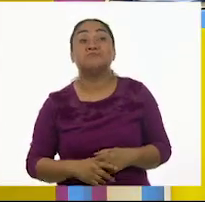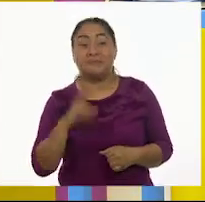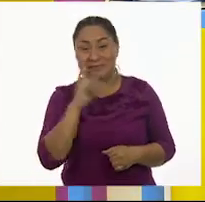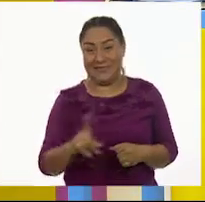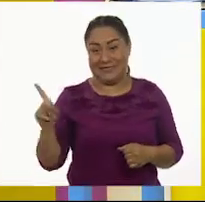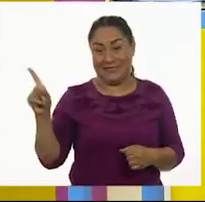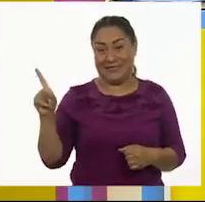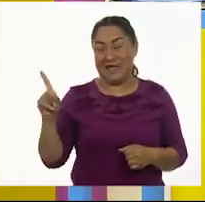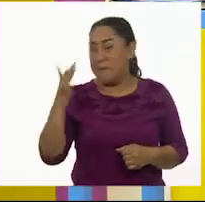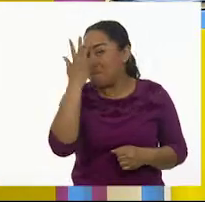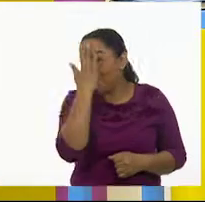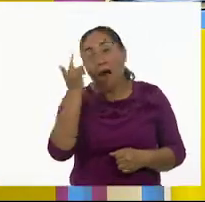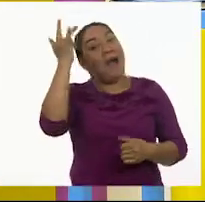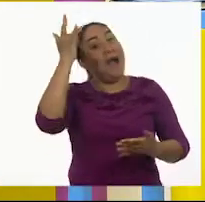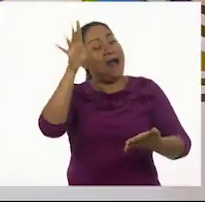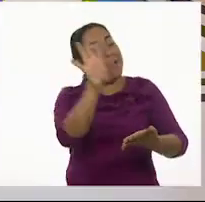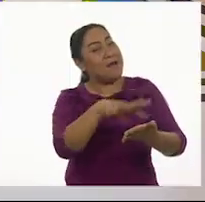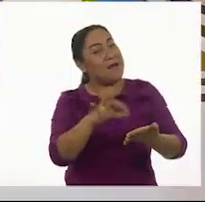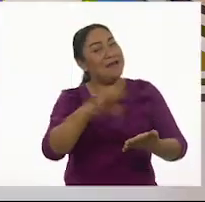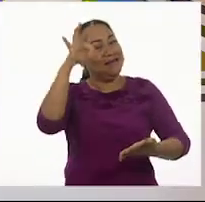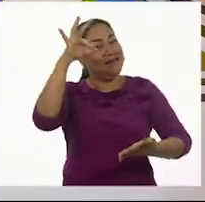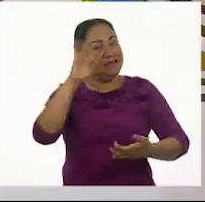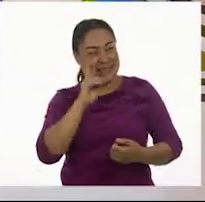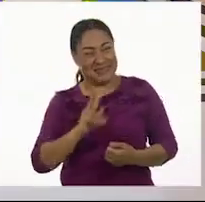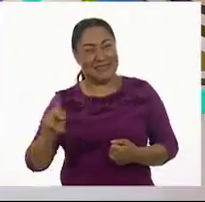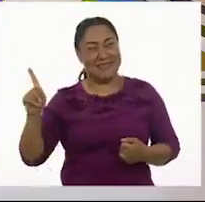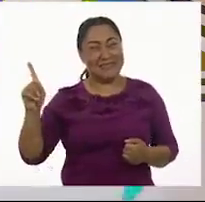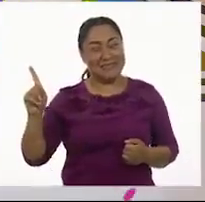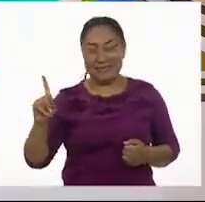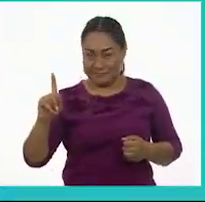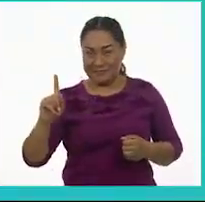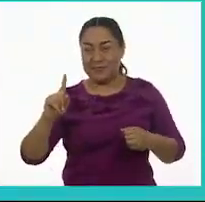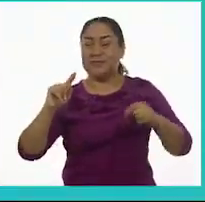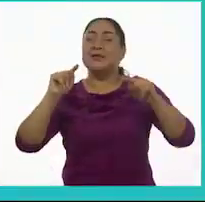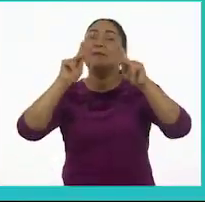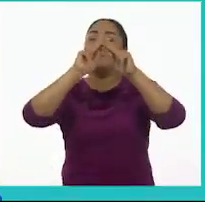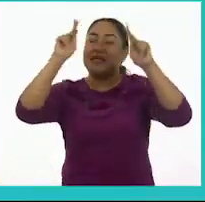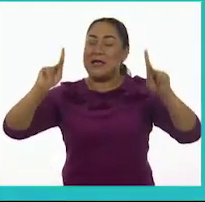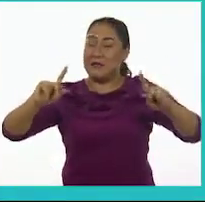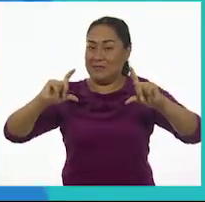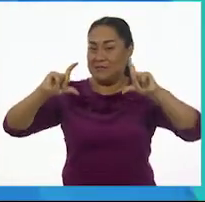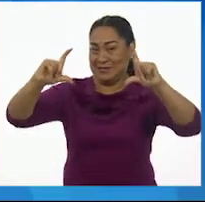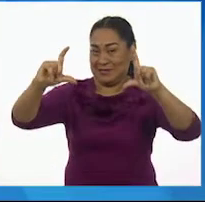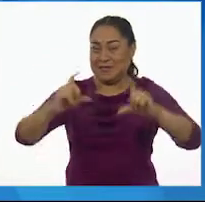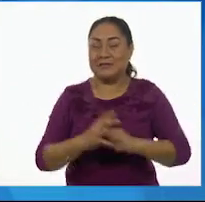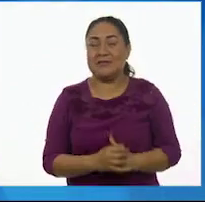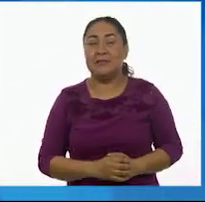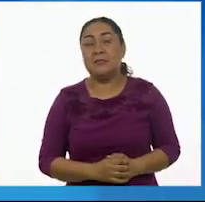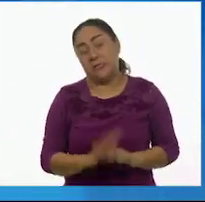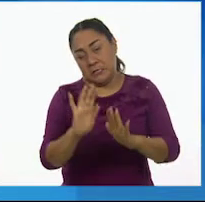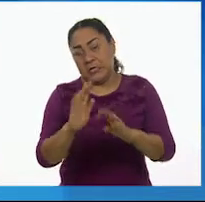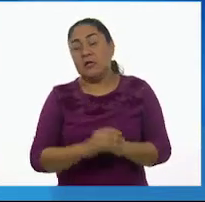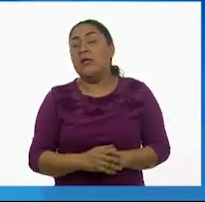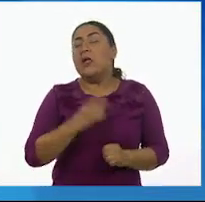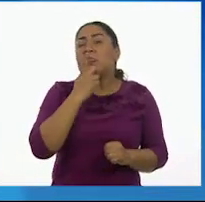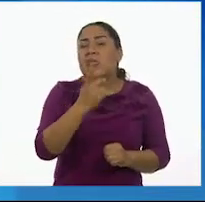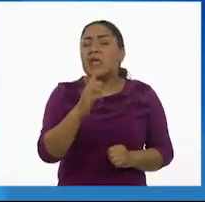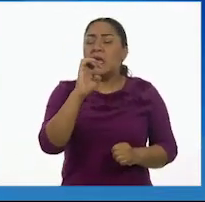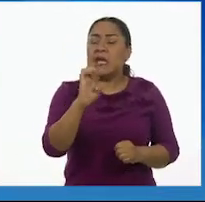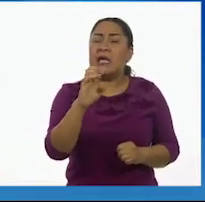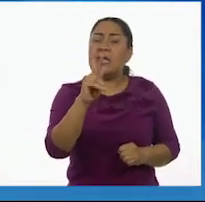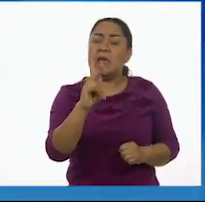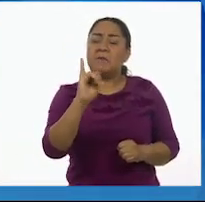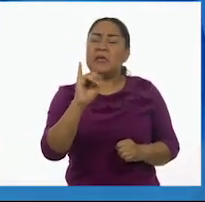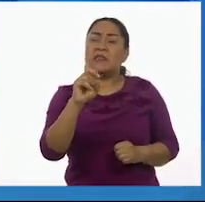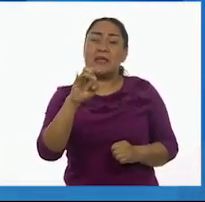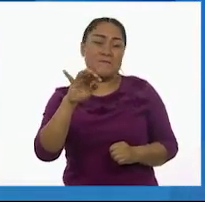¡Tarán! Aquí está la definición. Muy bien. Entonces, la vamos a pegar en el pizarro, ¿verdad? Entonces, ya tenemos epidemia,